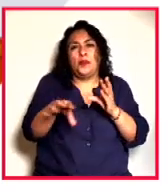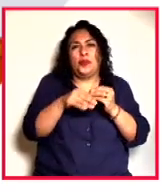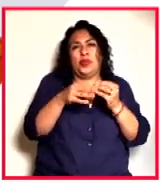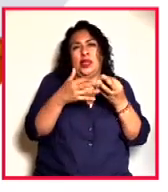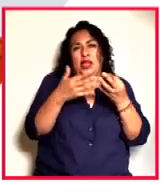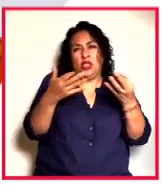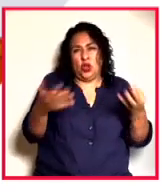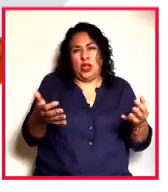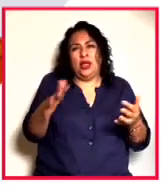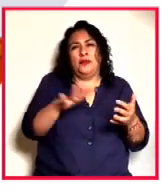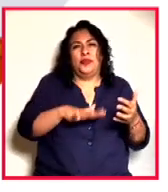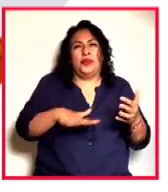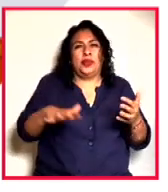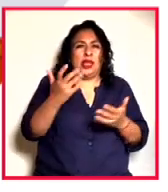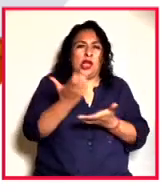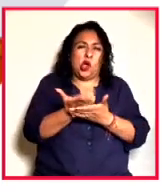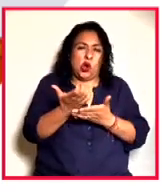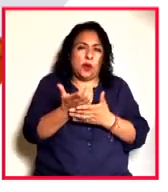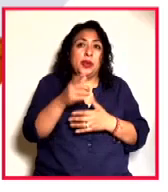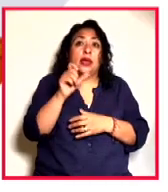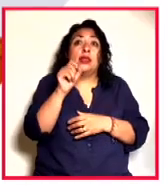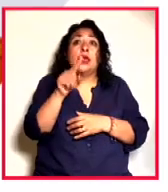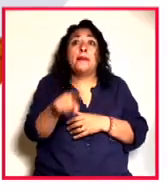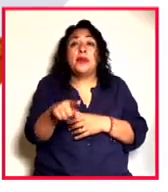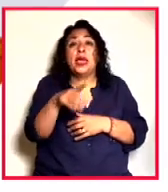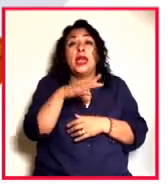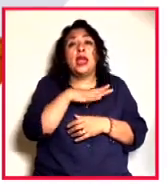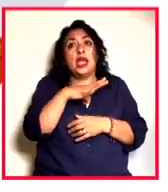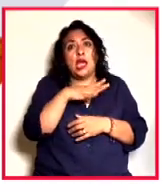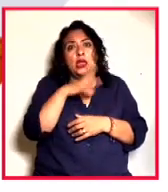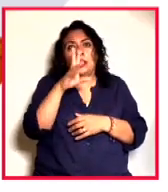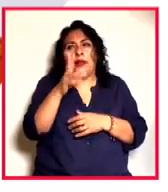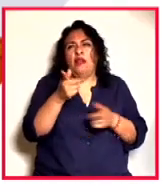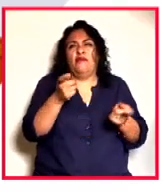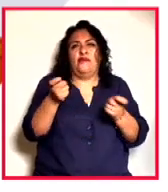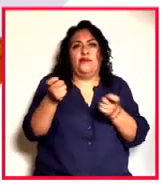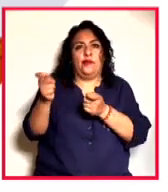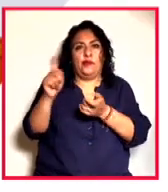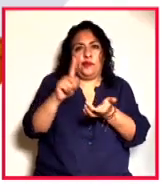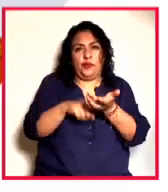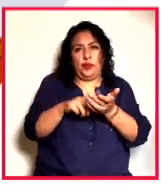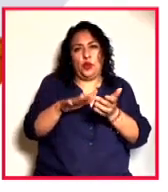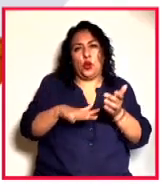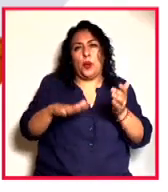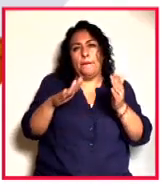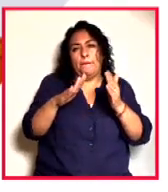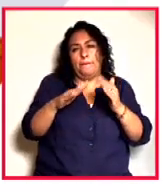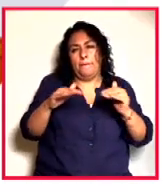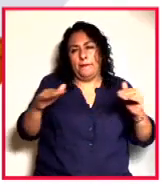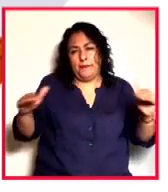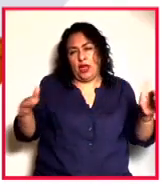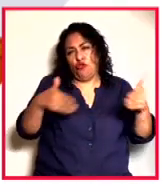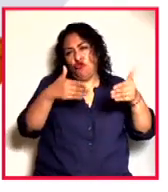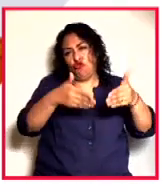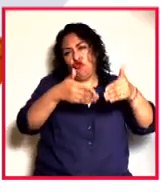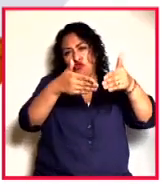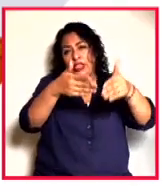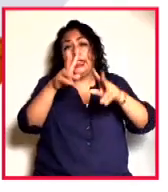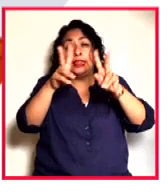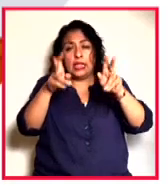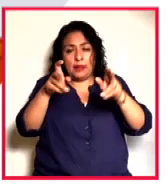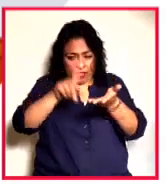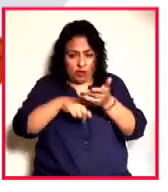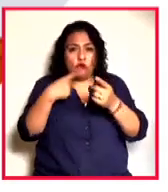zona económica exclusiva y por supuesto le genera gran dominio en el ámbito marítimo ese es un tema que también se tocó